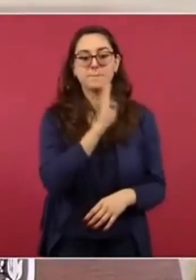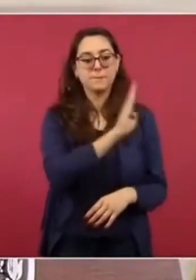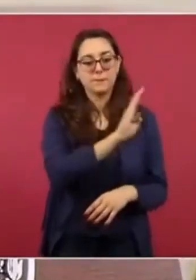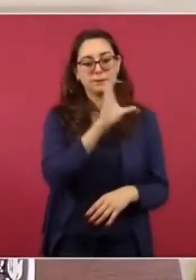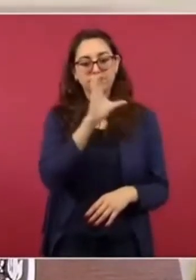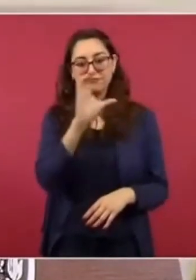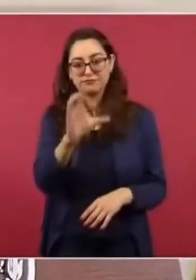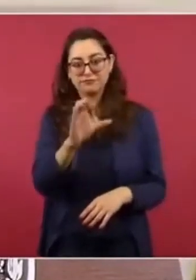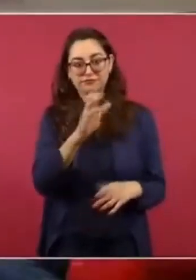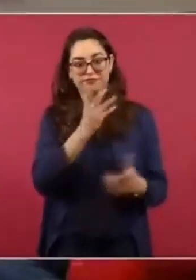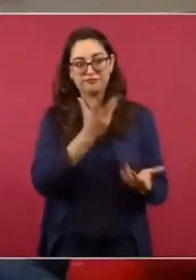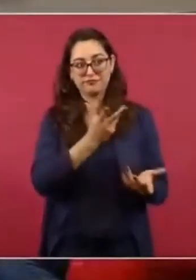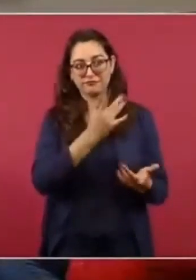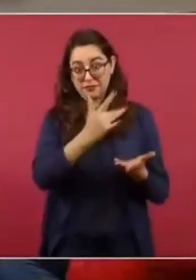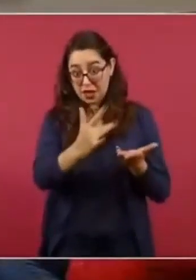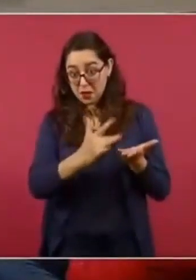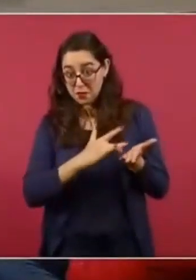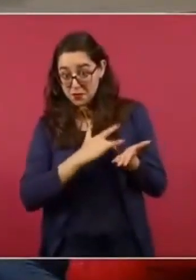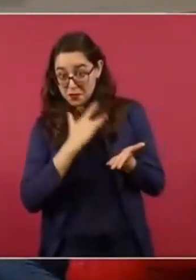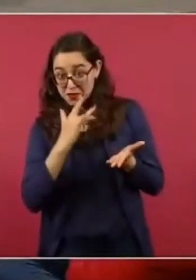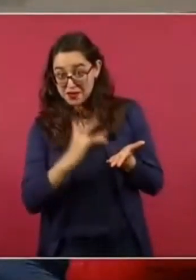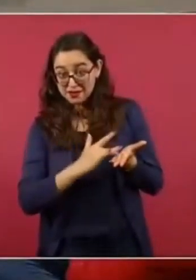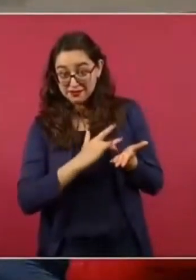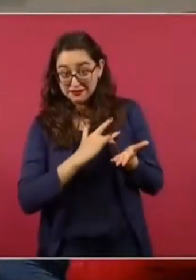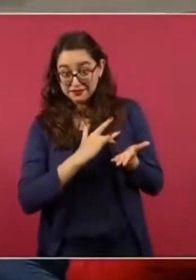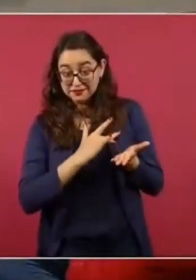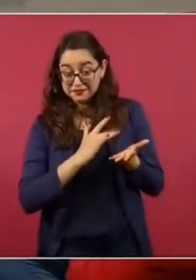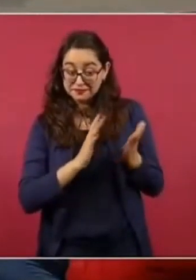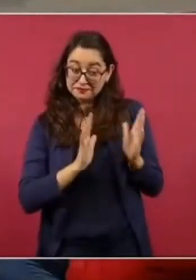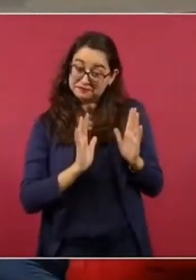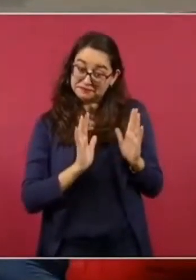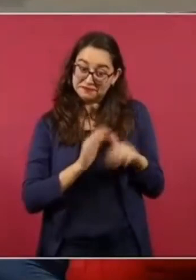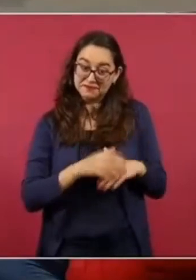Bueno, lo que pasó recientemente en Tamaulipas.